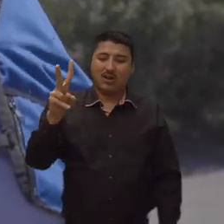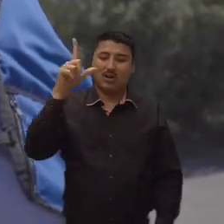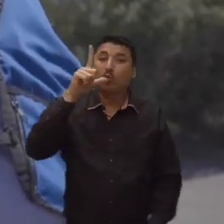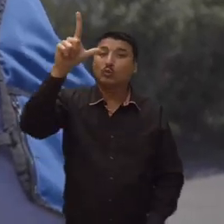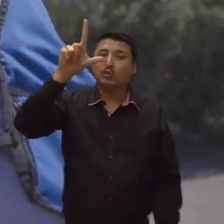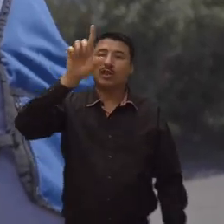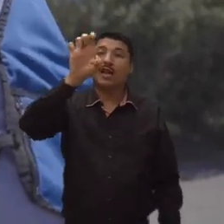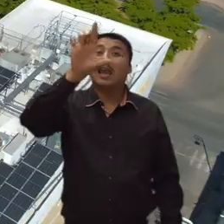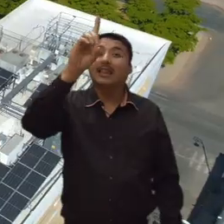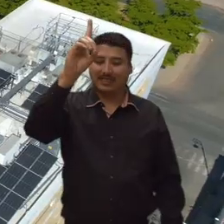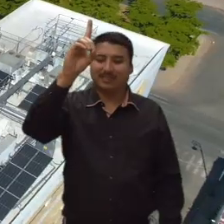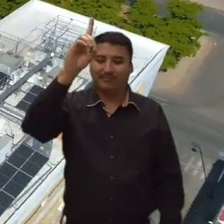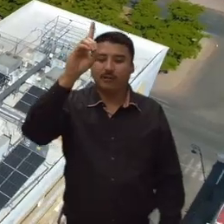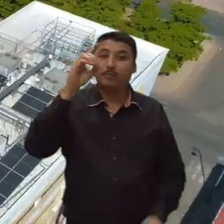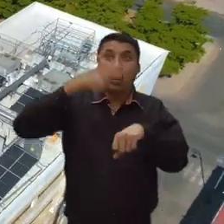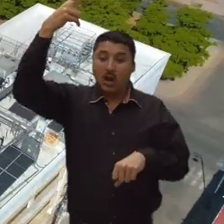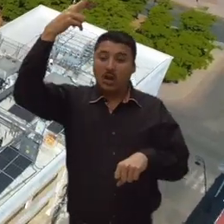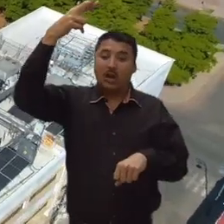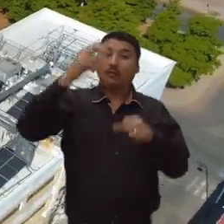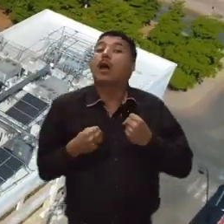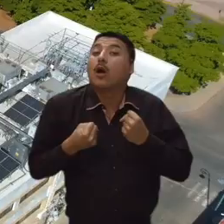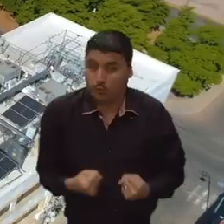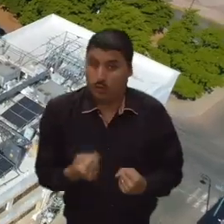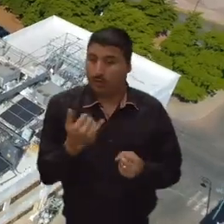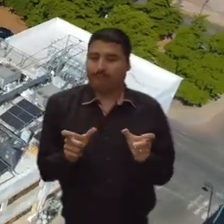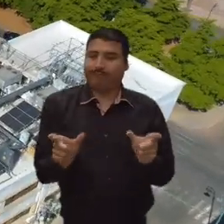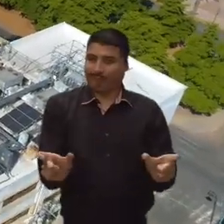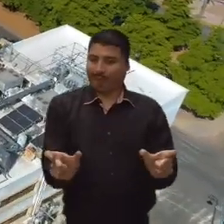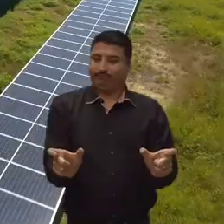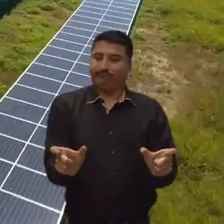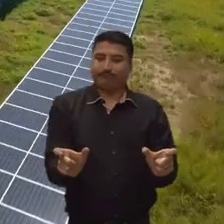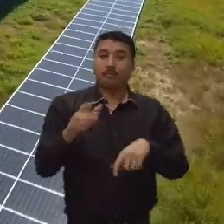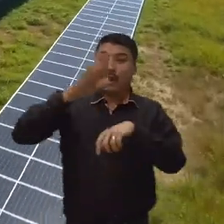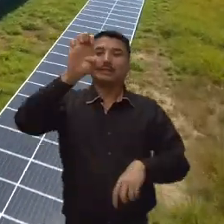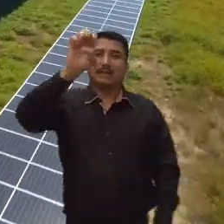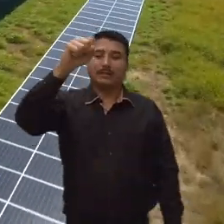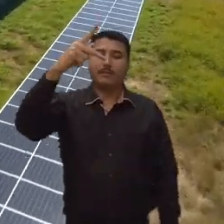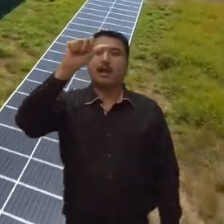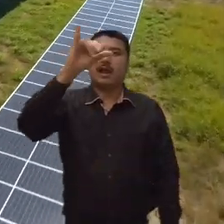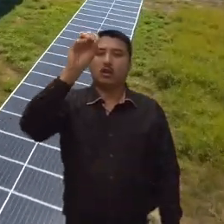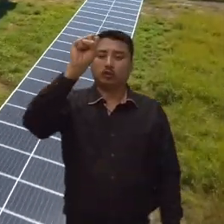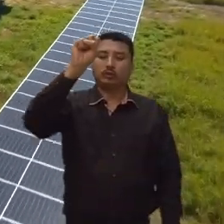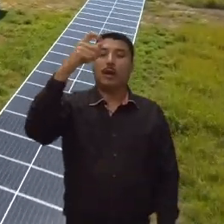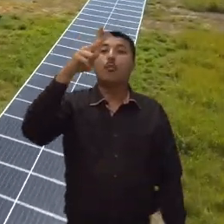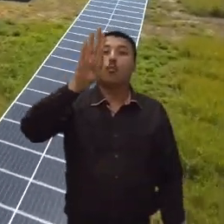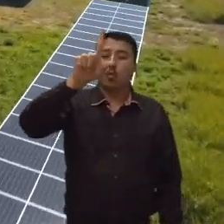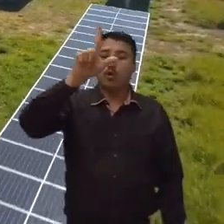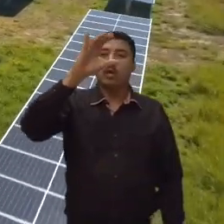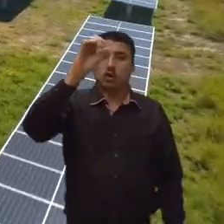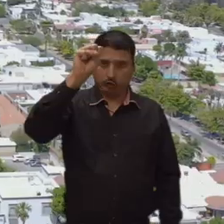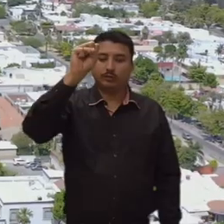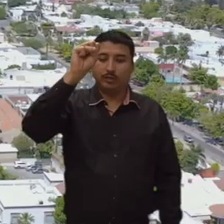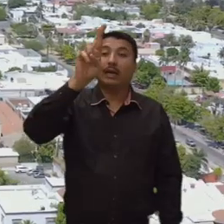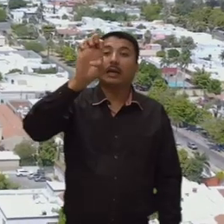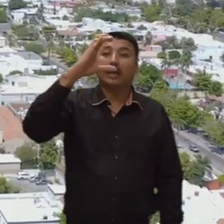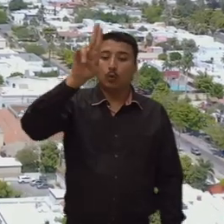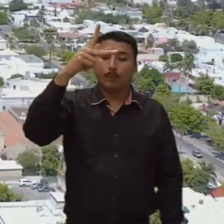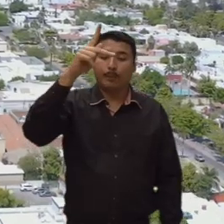millones de pesos. Hermosillo le apuesta a construir comunidades más sanas y seguras con energía limpia.